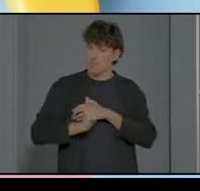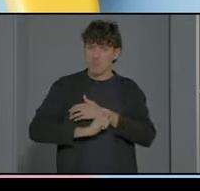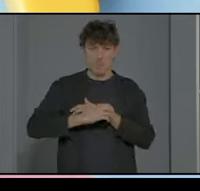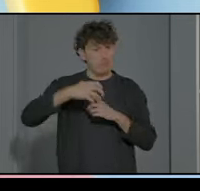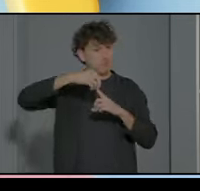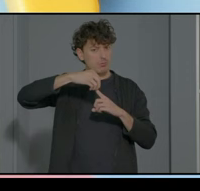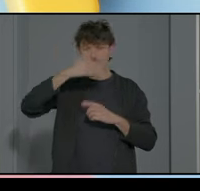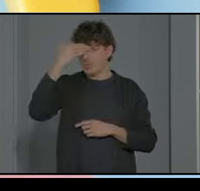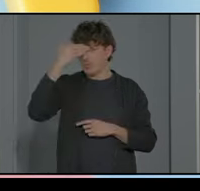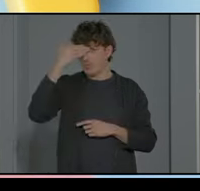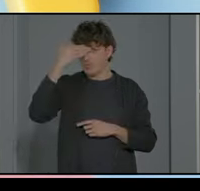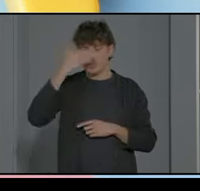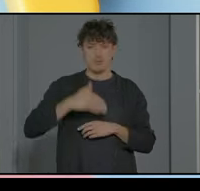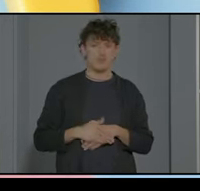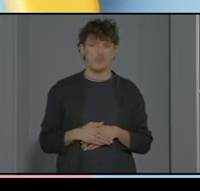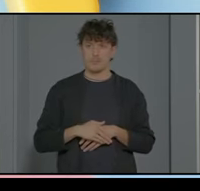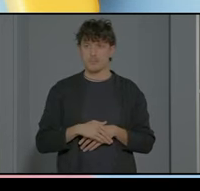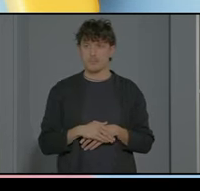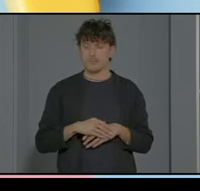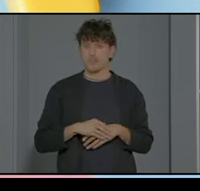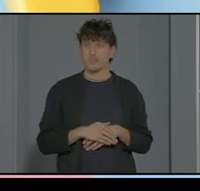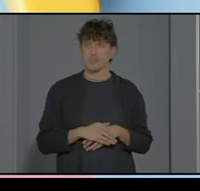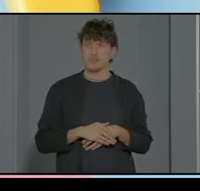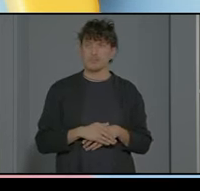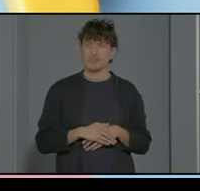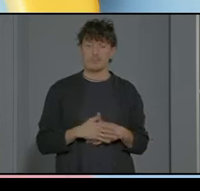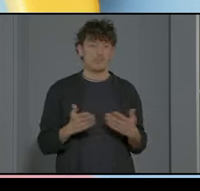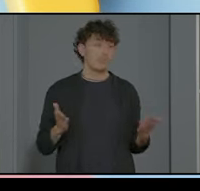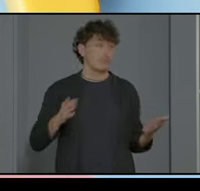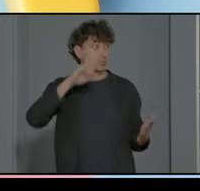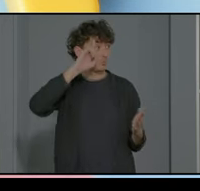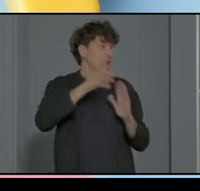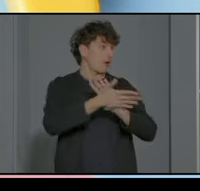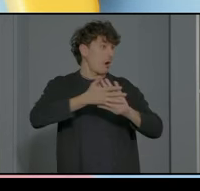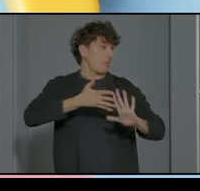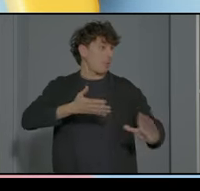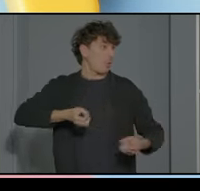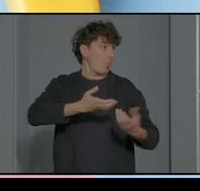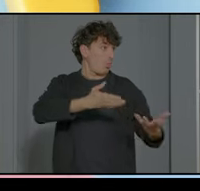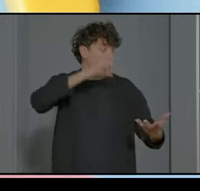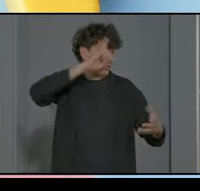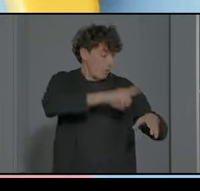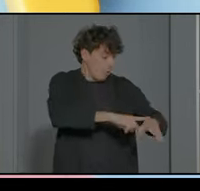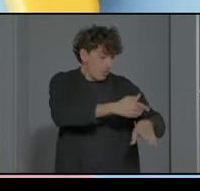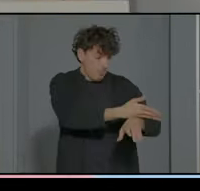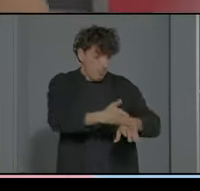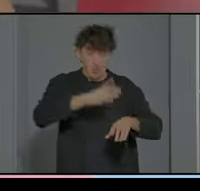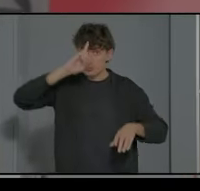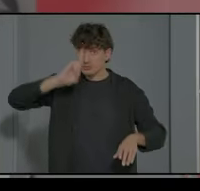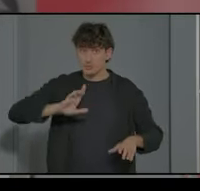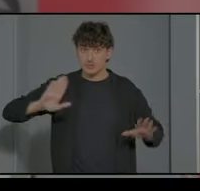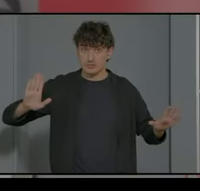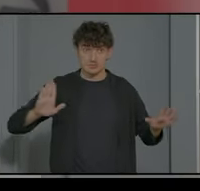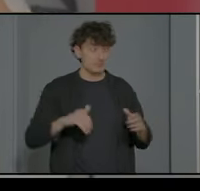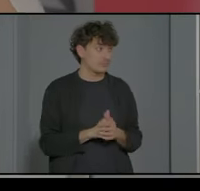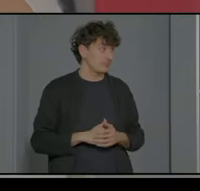el resto del desarrollo y no sé si ha sido muy rápida no tengo ni idea de la hora pero lo